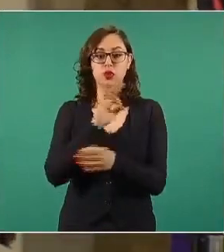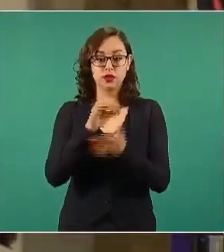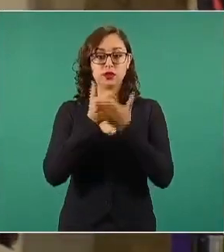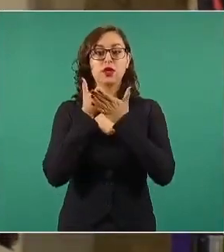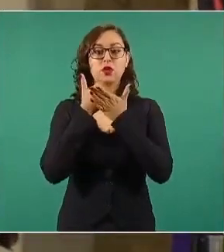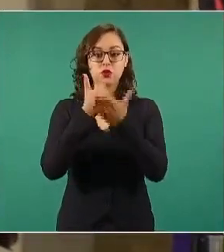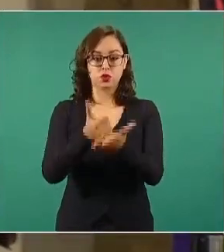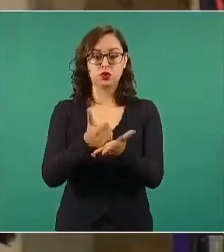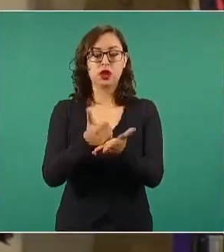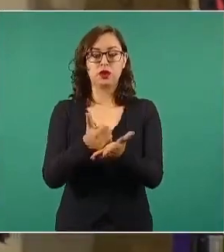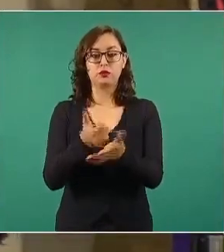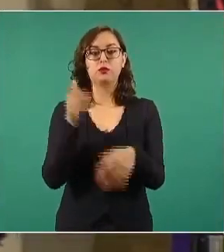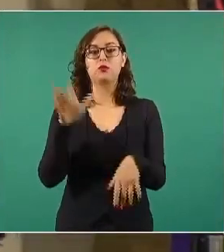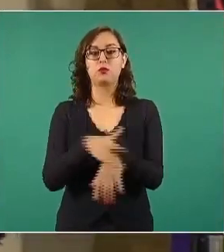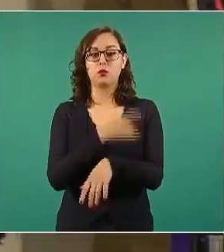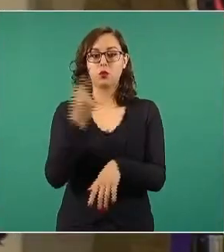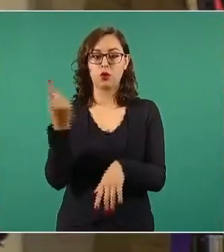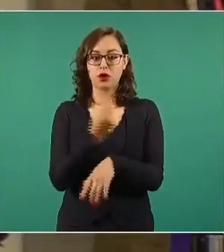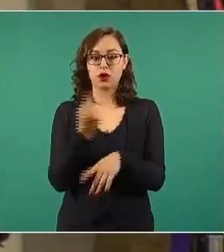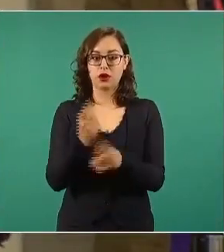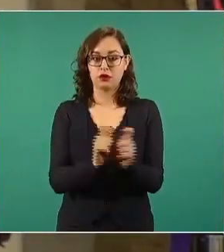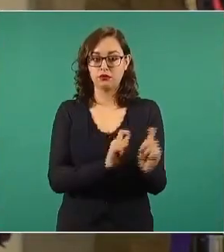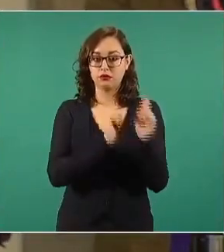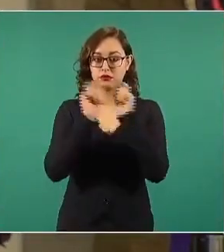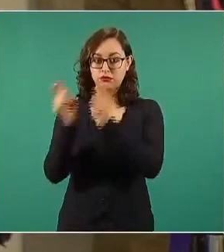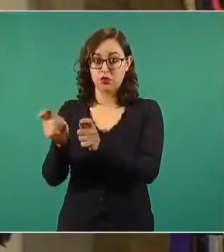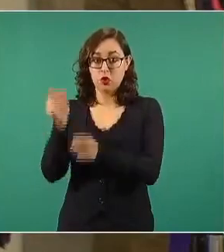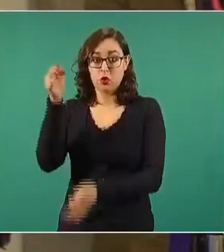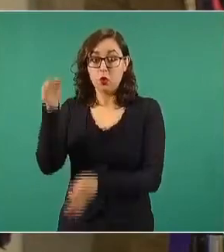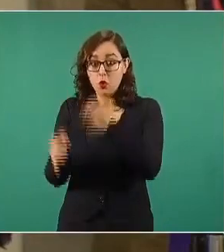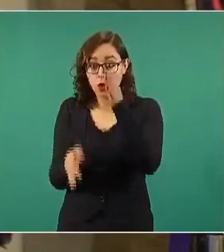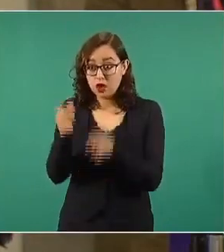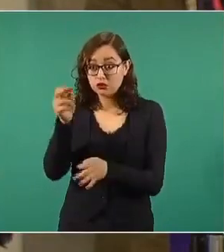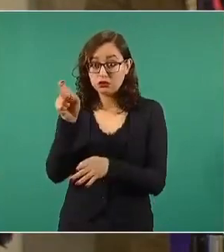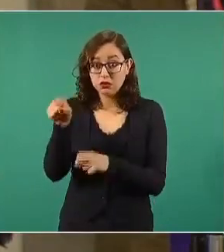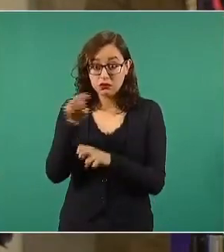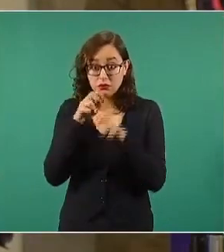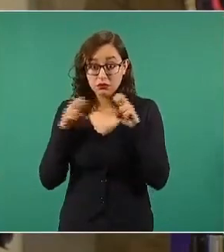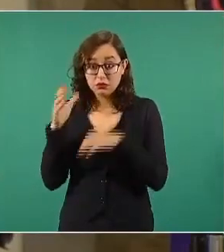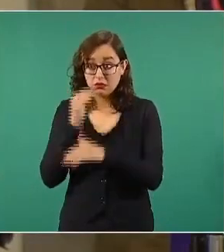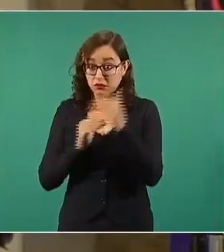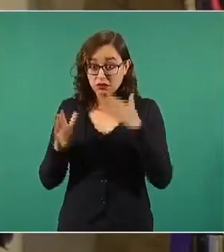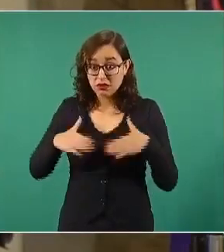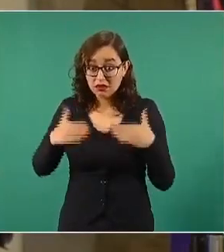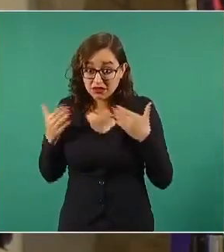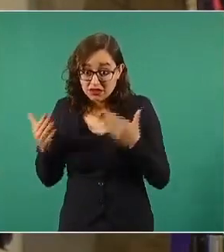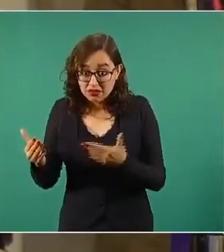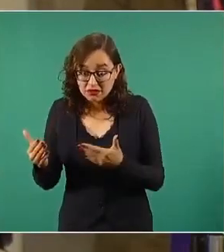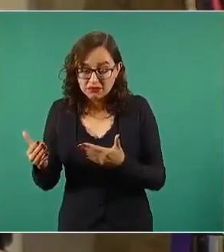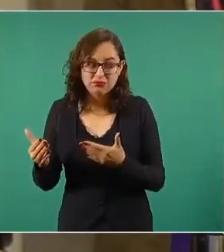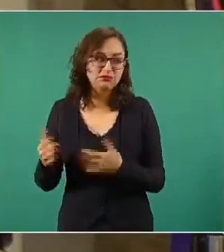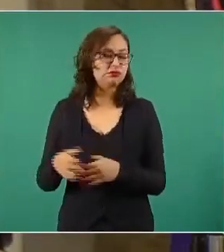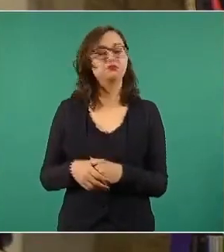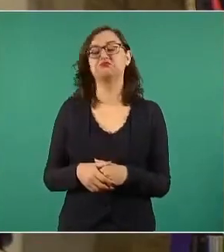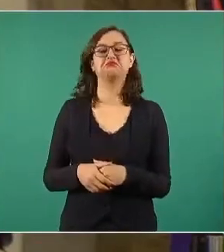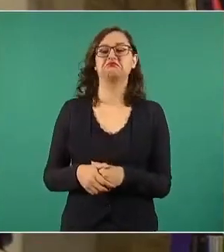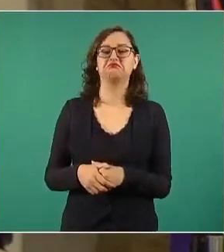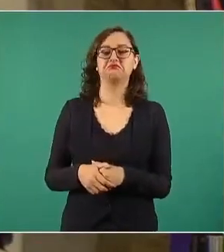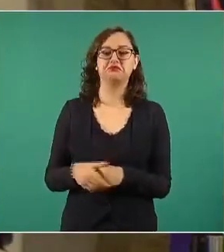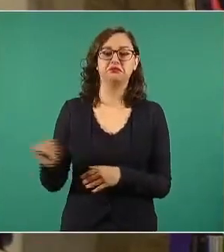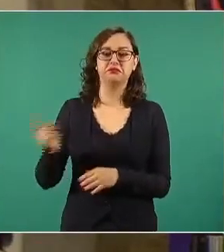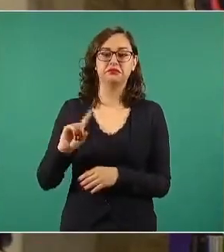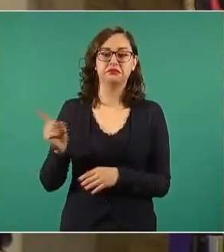presidente, porque confiarlo a los jueces y magistrados que hoy integran el Poder Judicial es poner